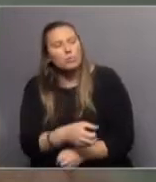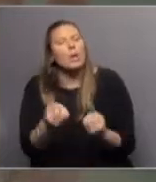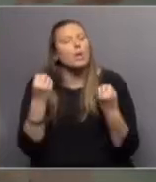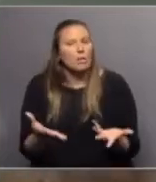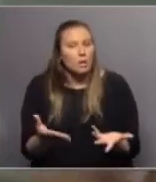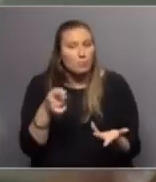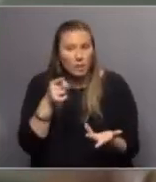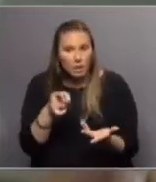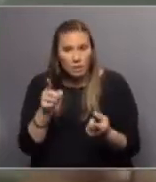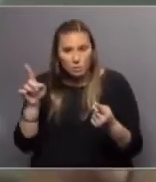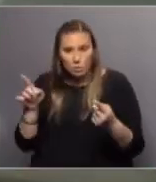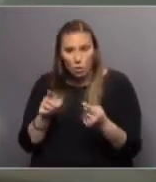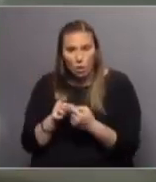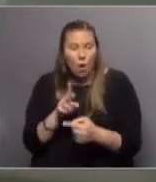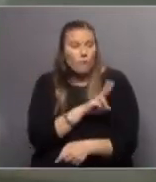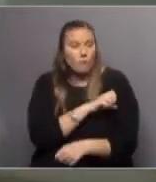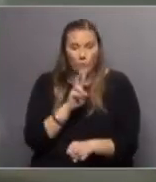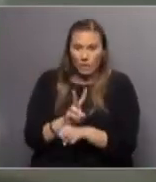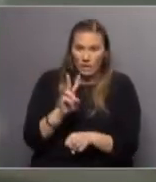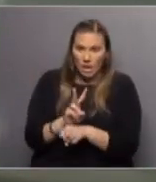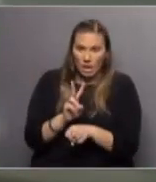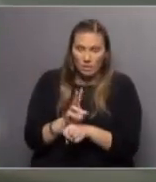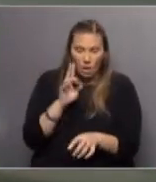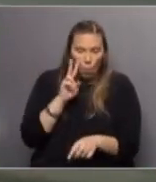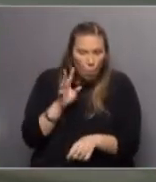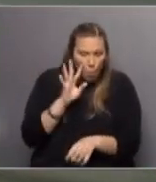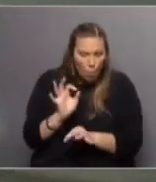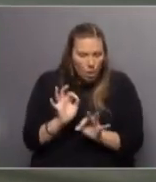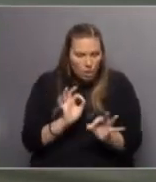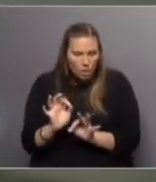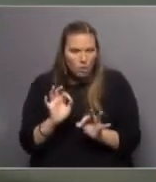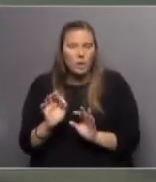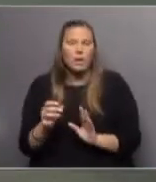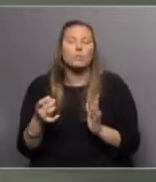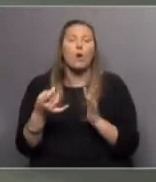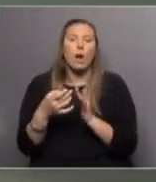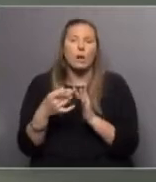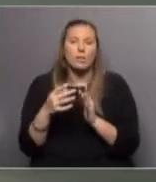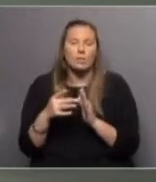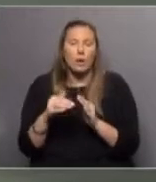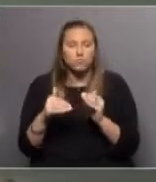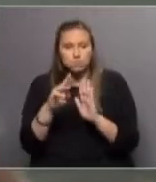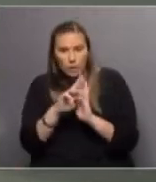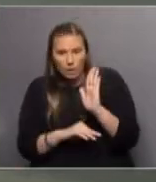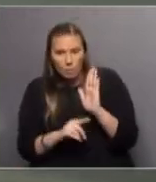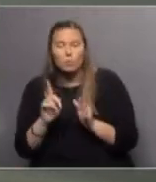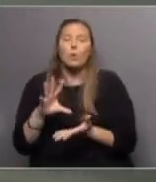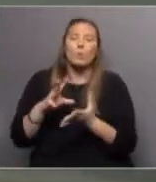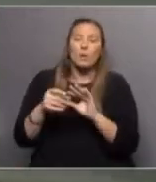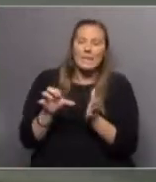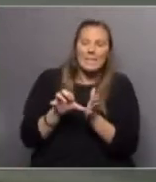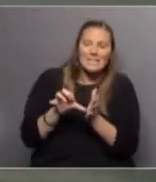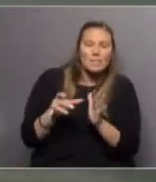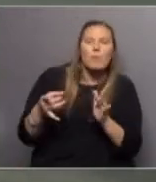eso que se denomina farmacovigilancia es lo que actualmente se requiere como estándar en la industria. Hay todo un sistema de